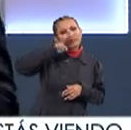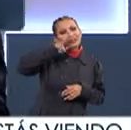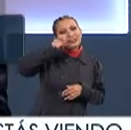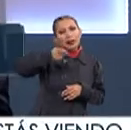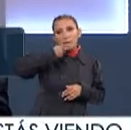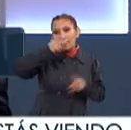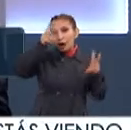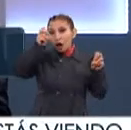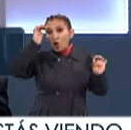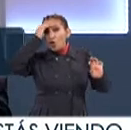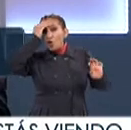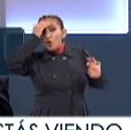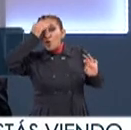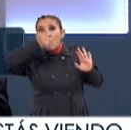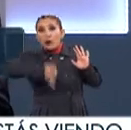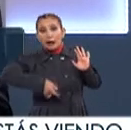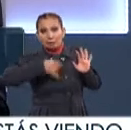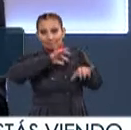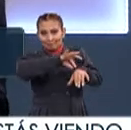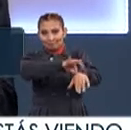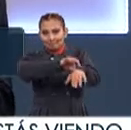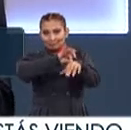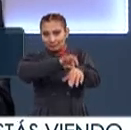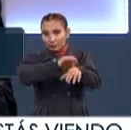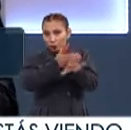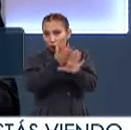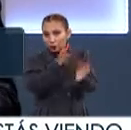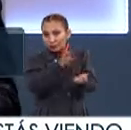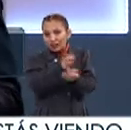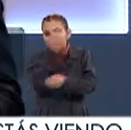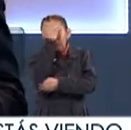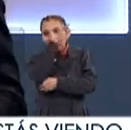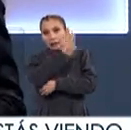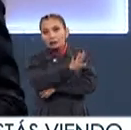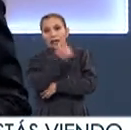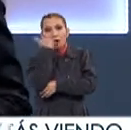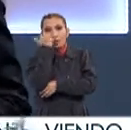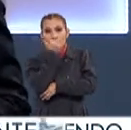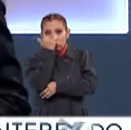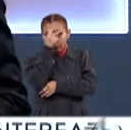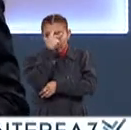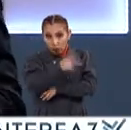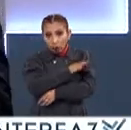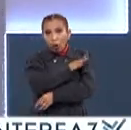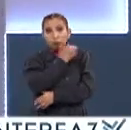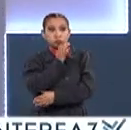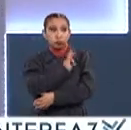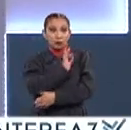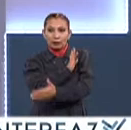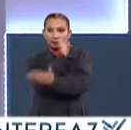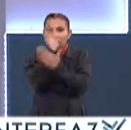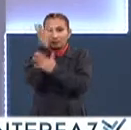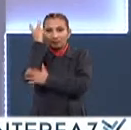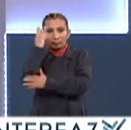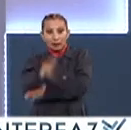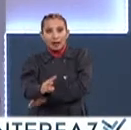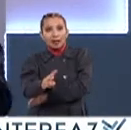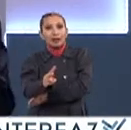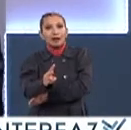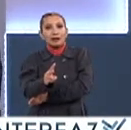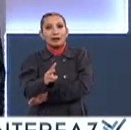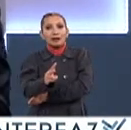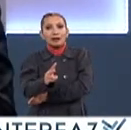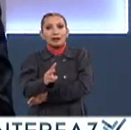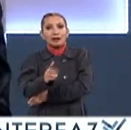O hablar O conocer De viva voz De forma muy cercana Las experiencias De estudiantes mexicanos Que han tenido la posibilidad De viajar De vivir